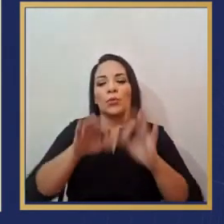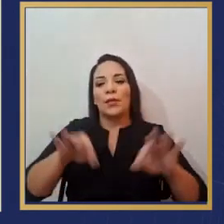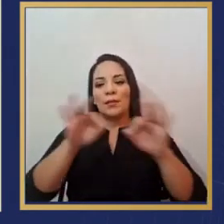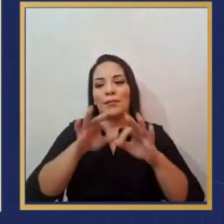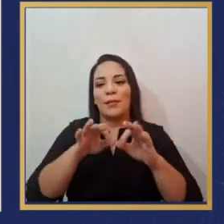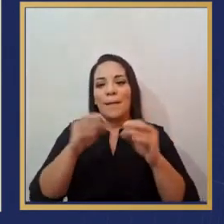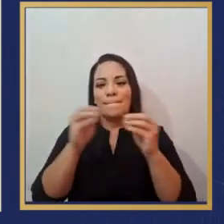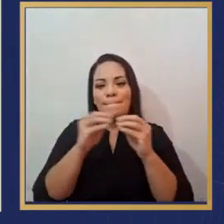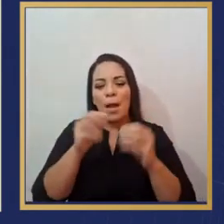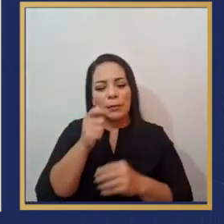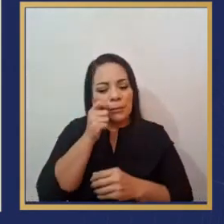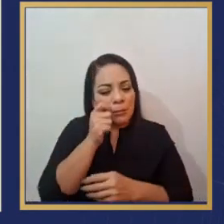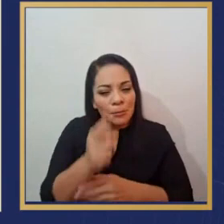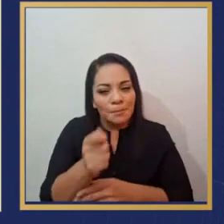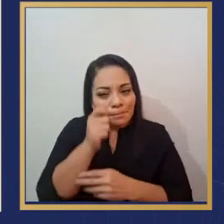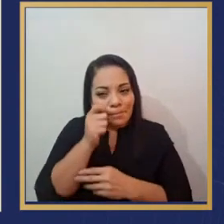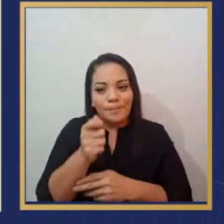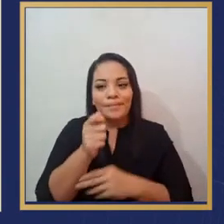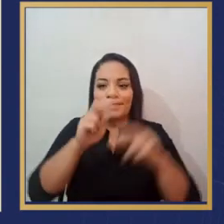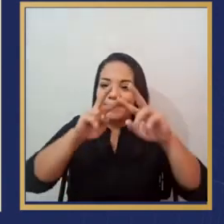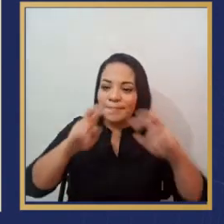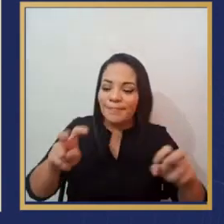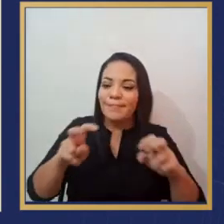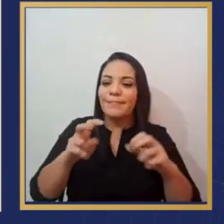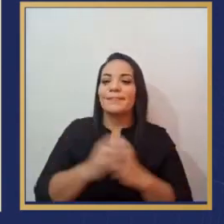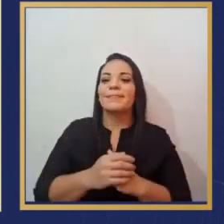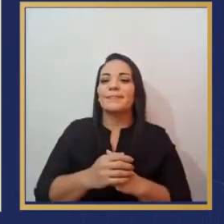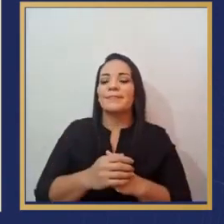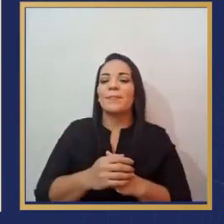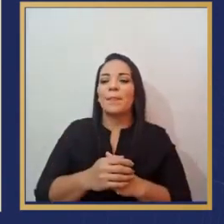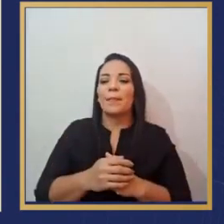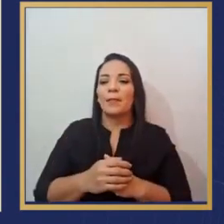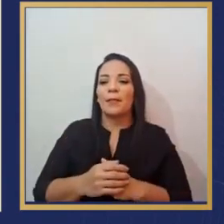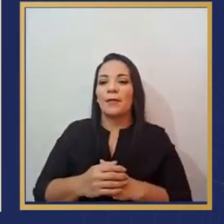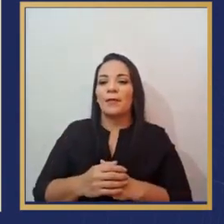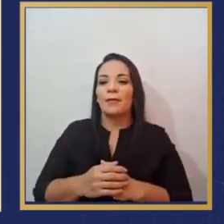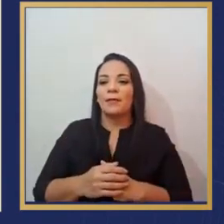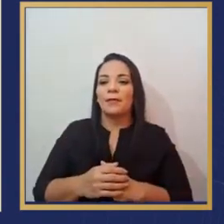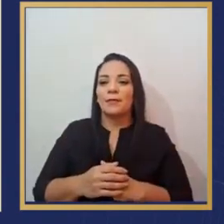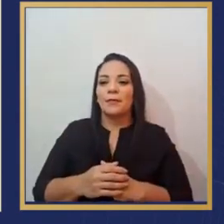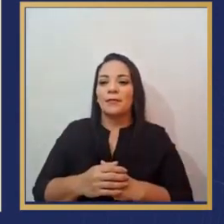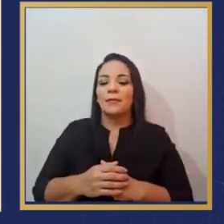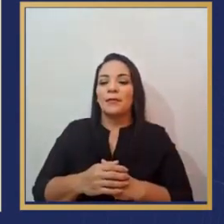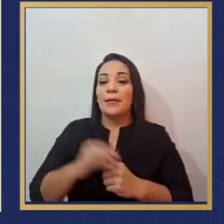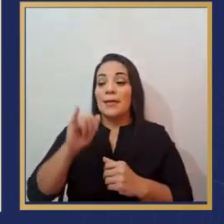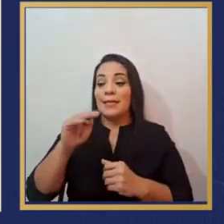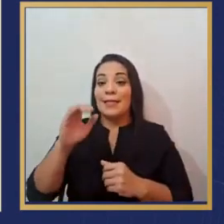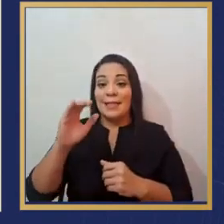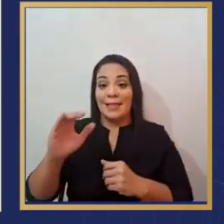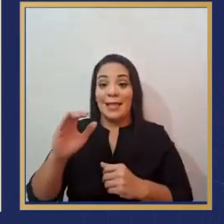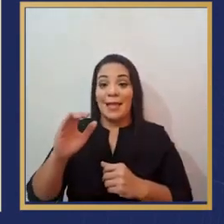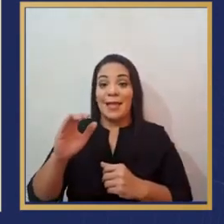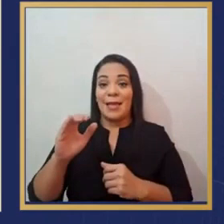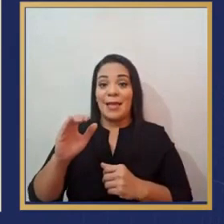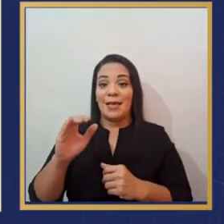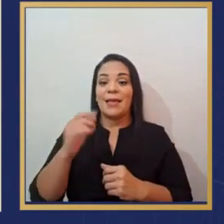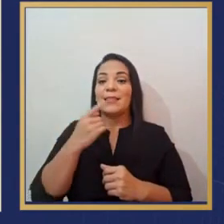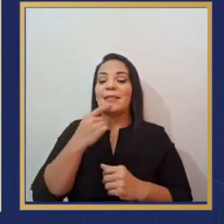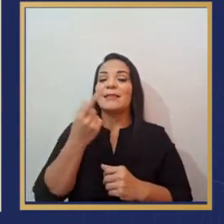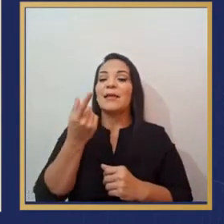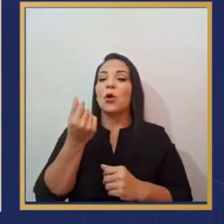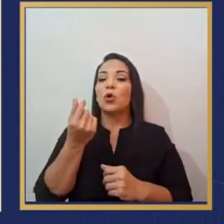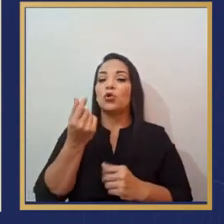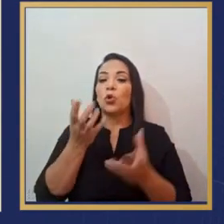más fina, y es el INEG estima el costo de la